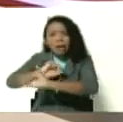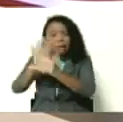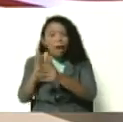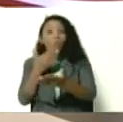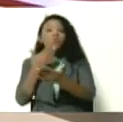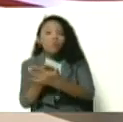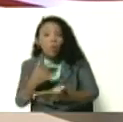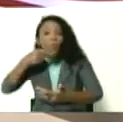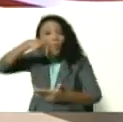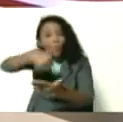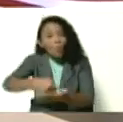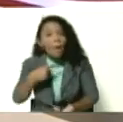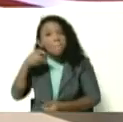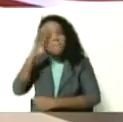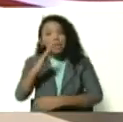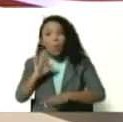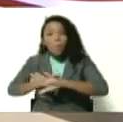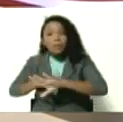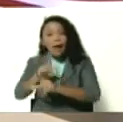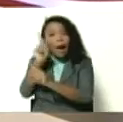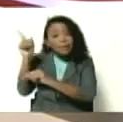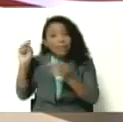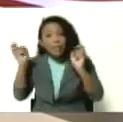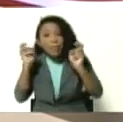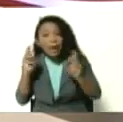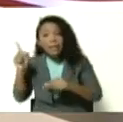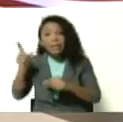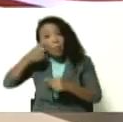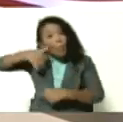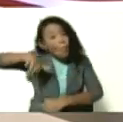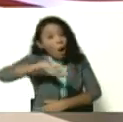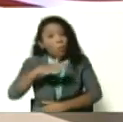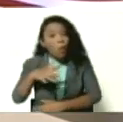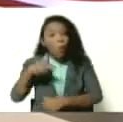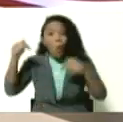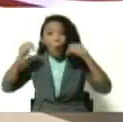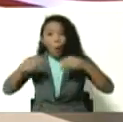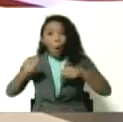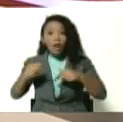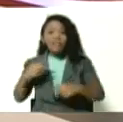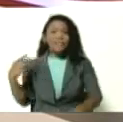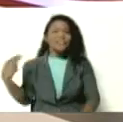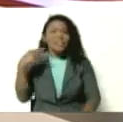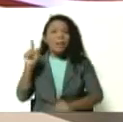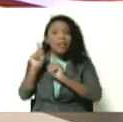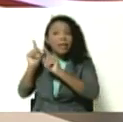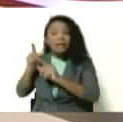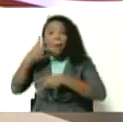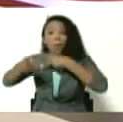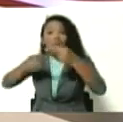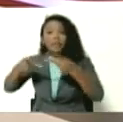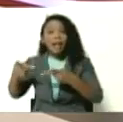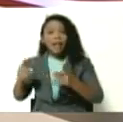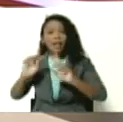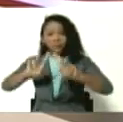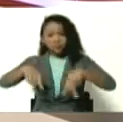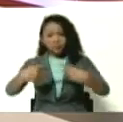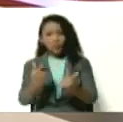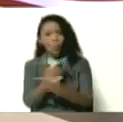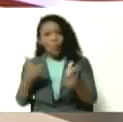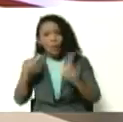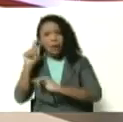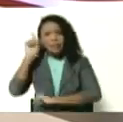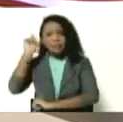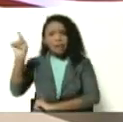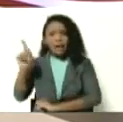Brasil, lo que ocurre exactamente en esa población, que hoy es víctima de esas políticas neoliberales, que lamentablemente